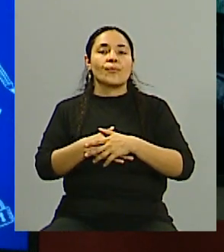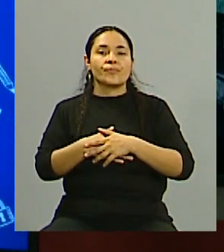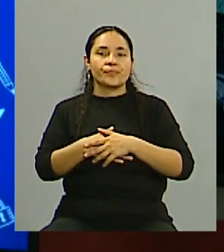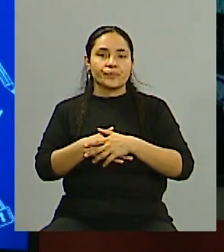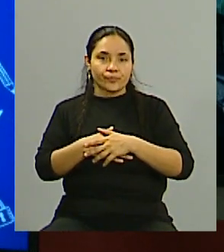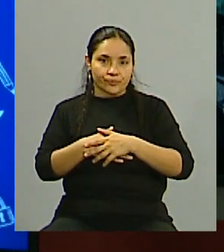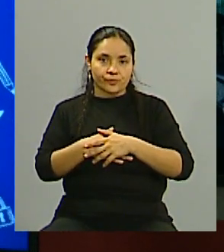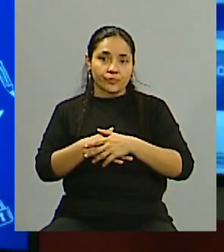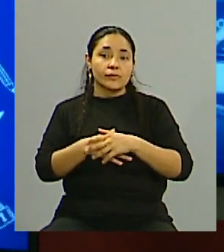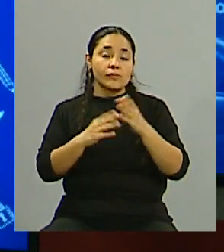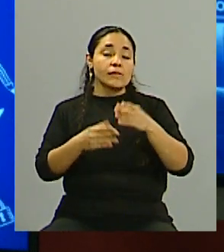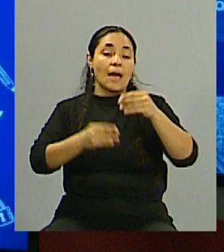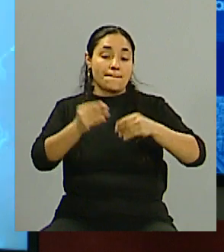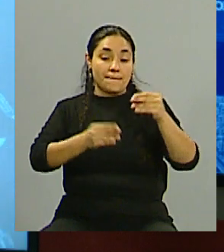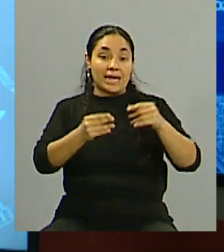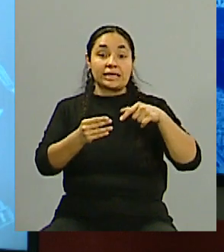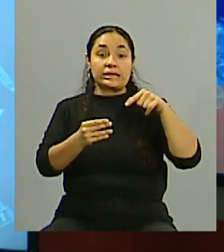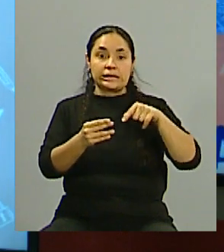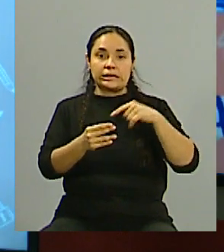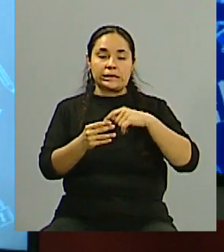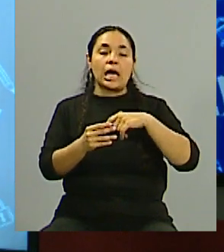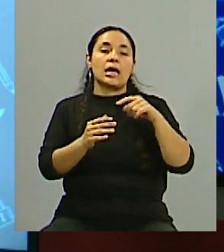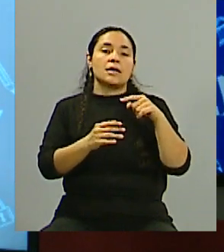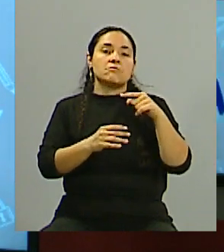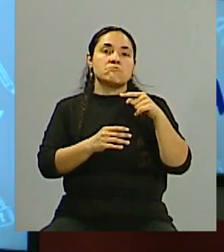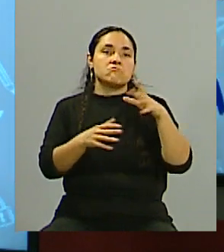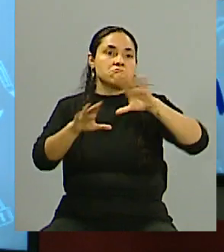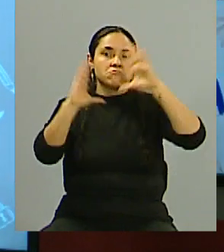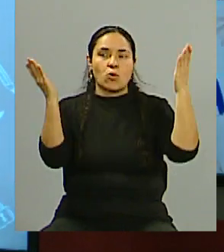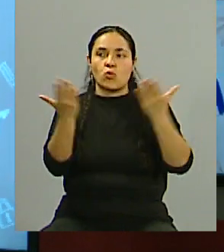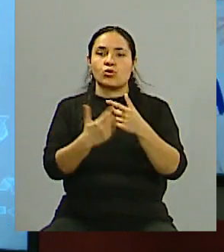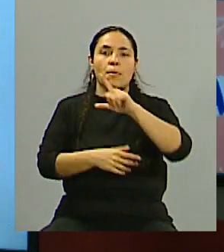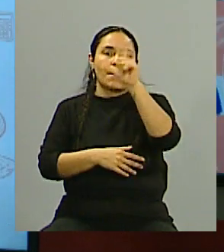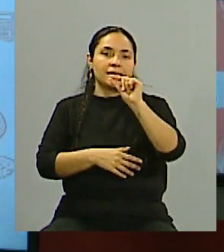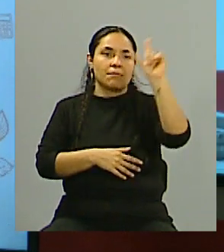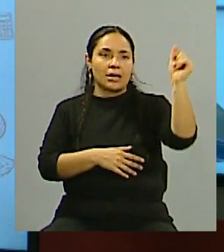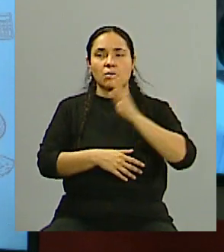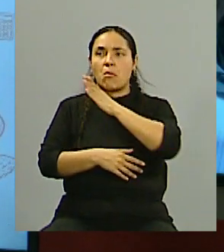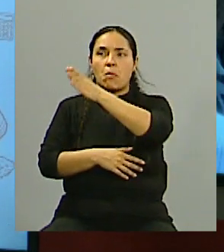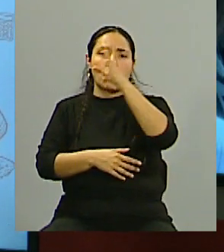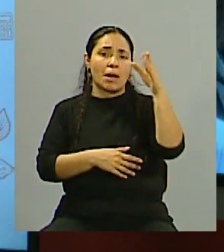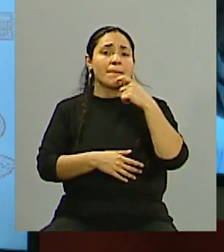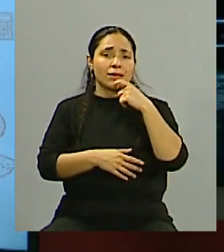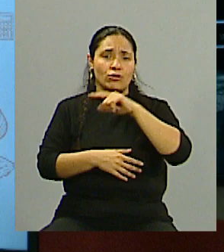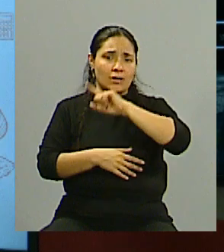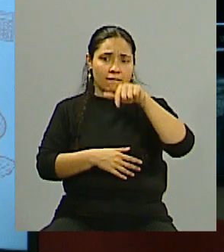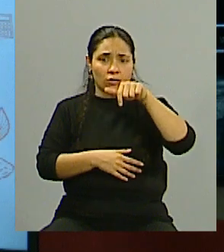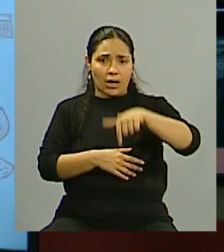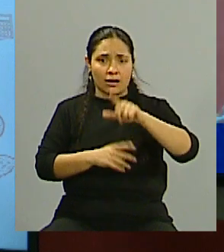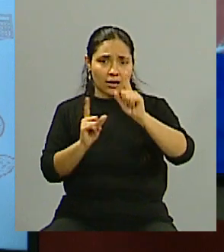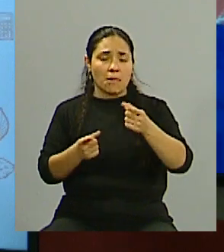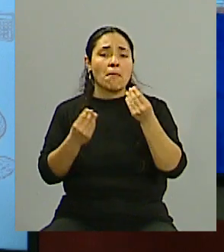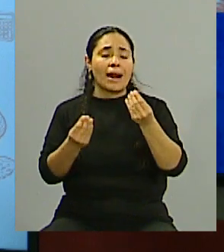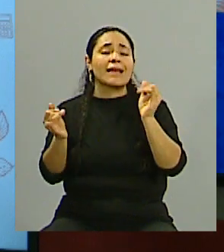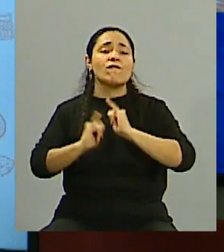de la movida de WorldCoin, en este tour que anda haciendo por distintos puntos del mundo, llegó a Mendoza a captar datos